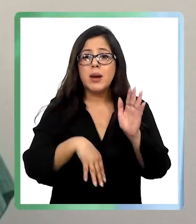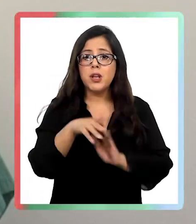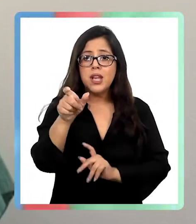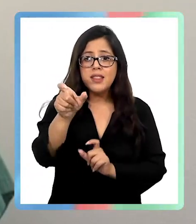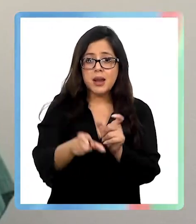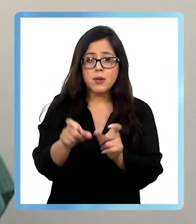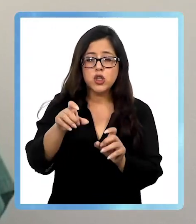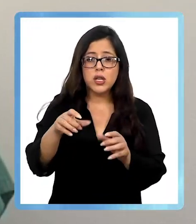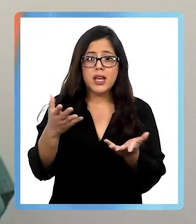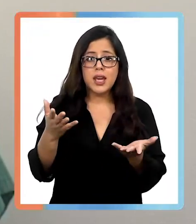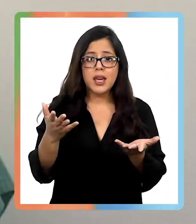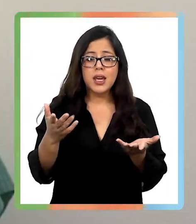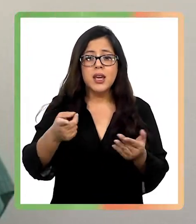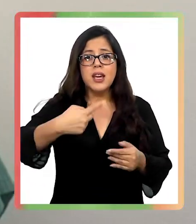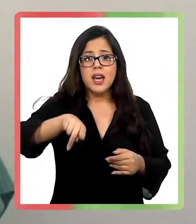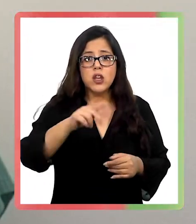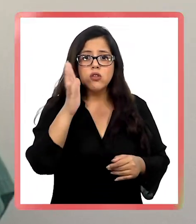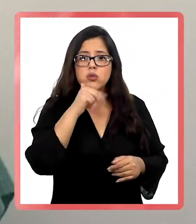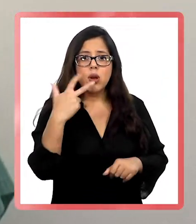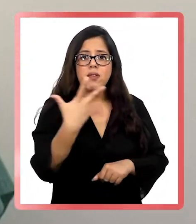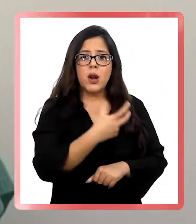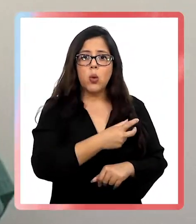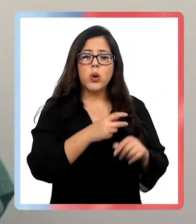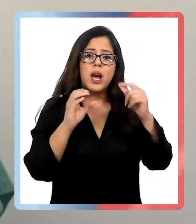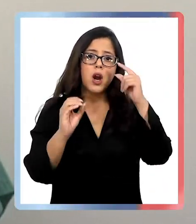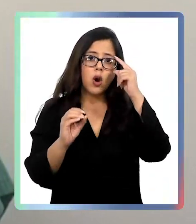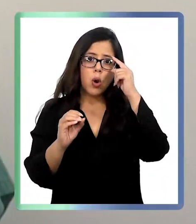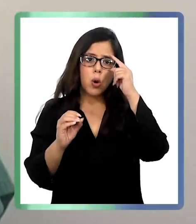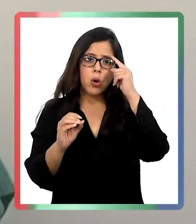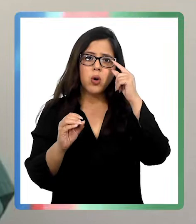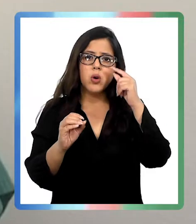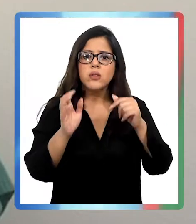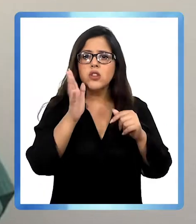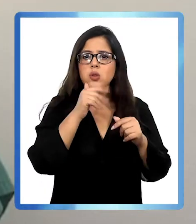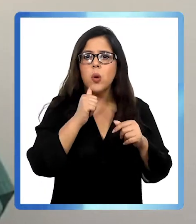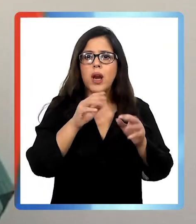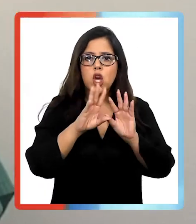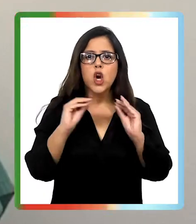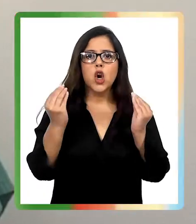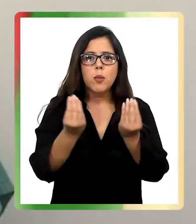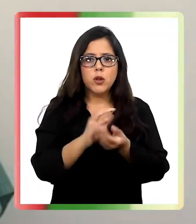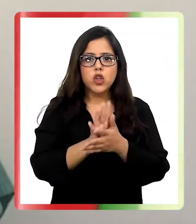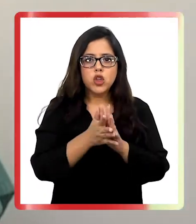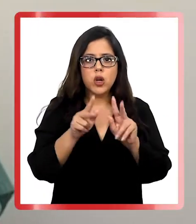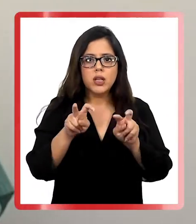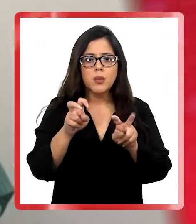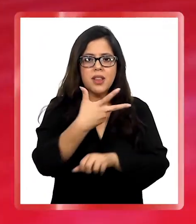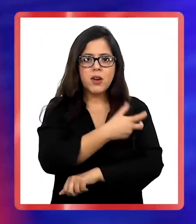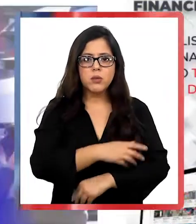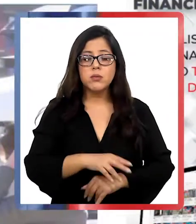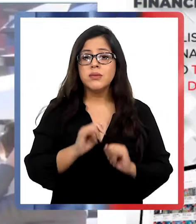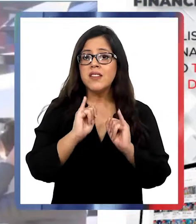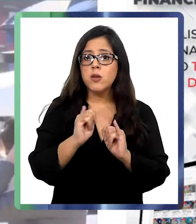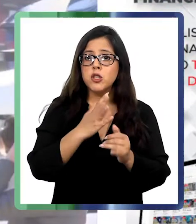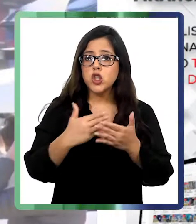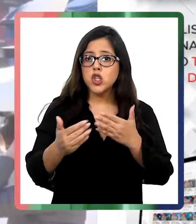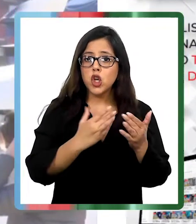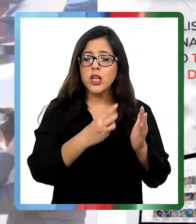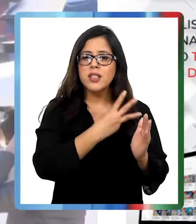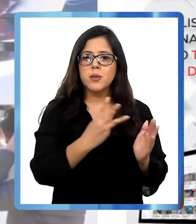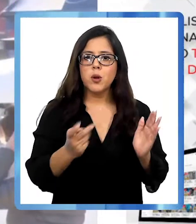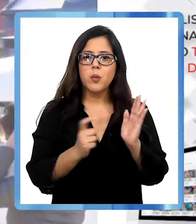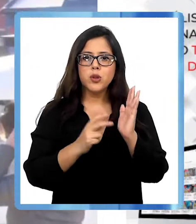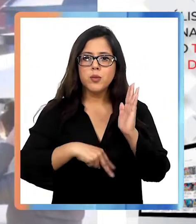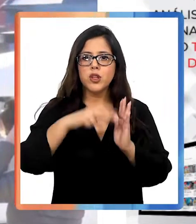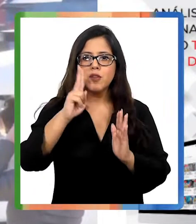mayoría de estos pacientes son pacientes que no están vacunados o no, que aunque no han completado su esquema de vacunación. La información está